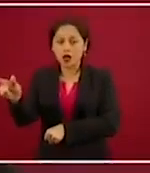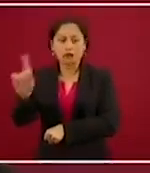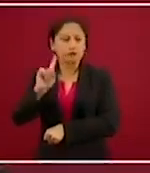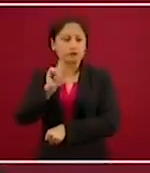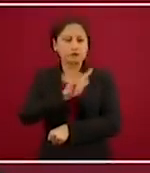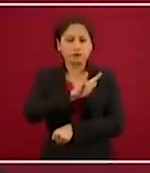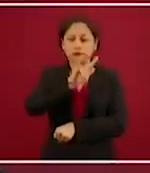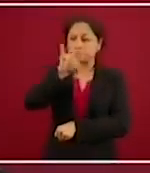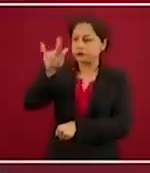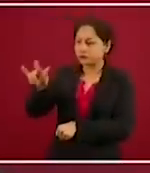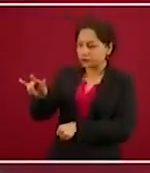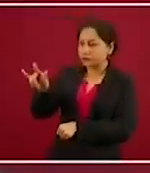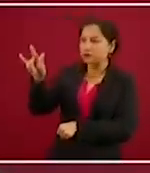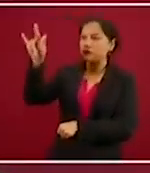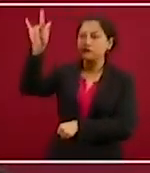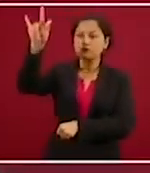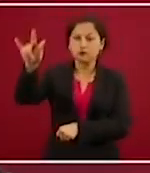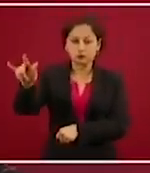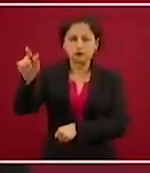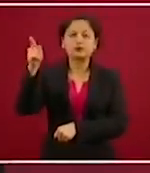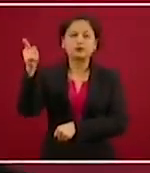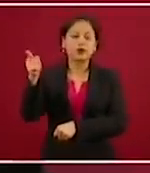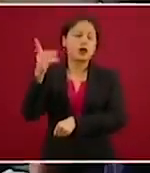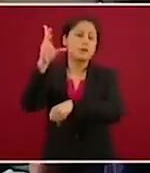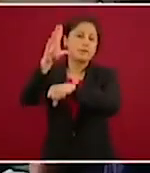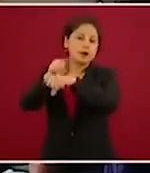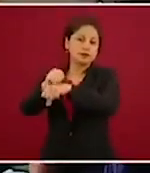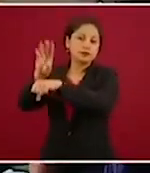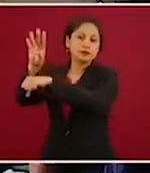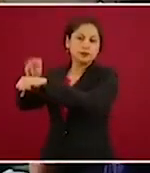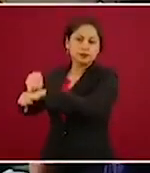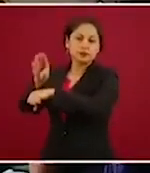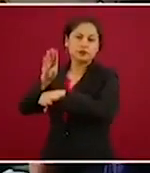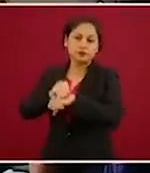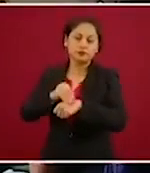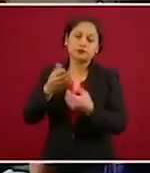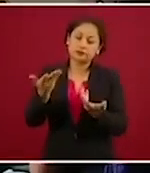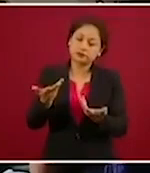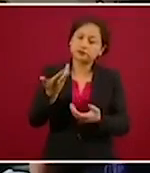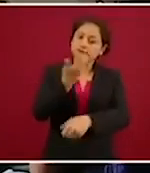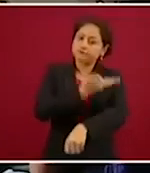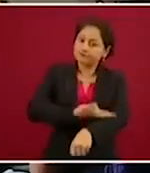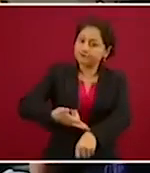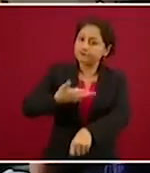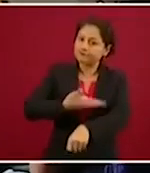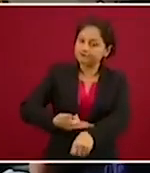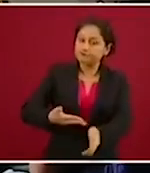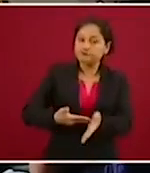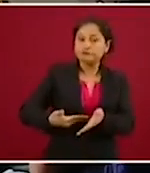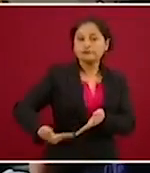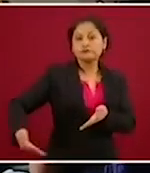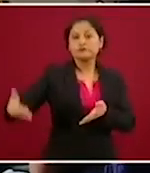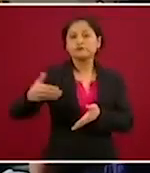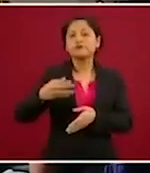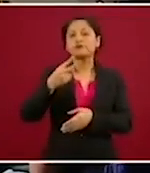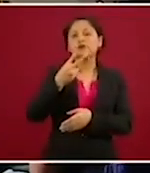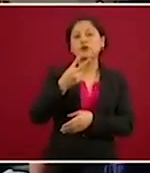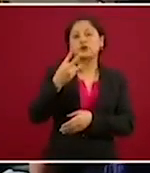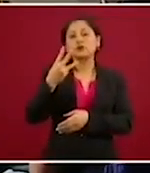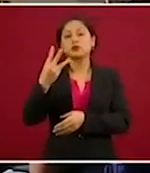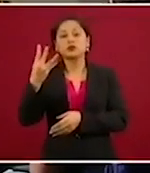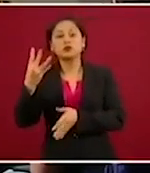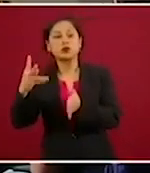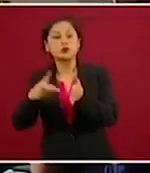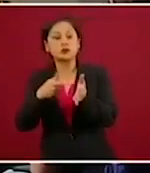y tenemos ahorita una pandemia, ese es el eje central del asunto, dijo. El canciller refirió que las autoridades centroamericanas fueron